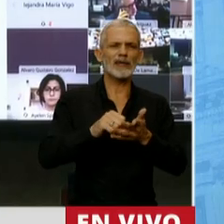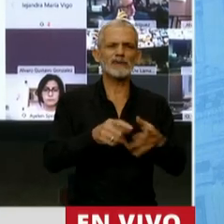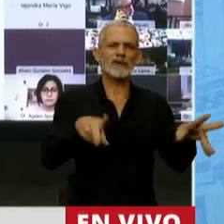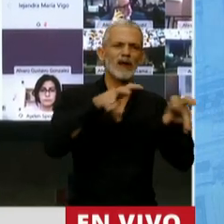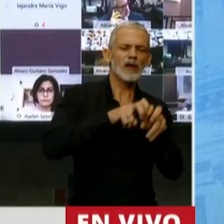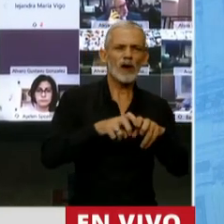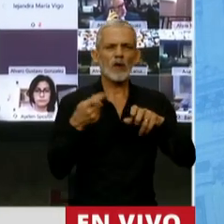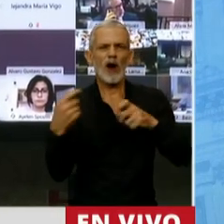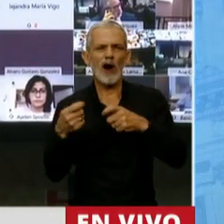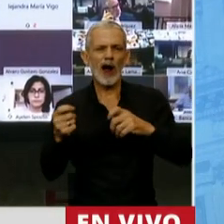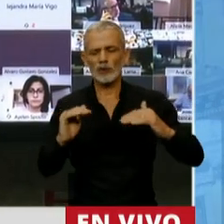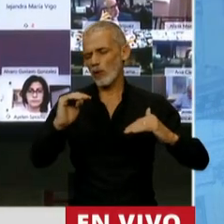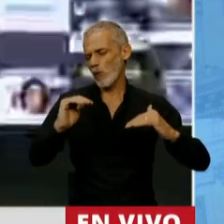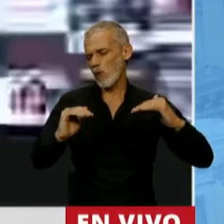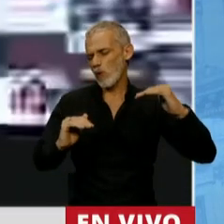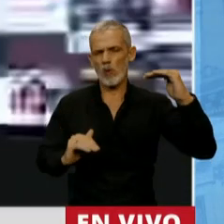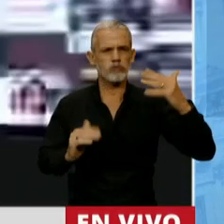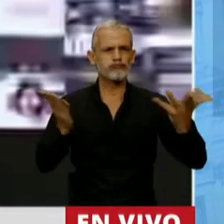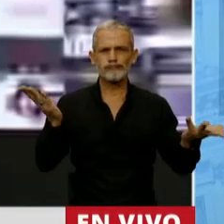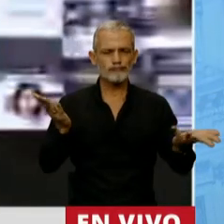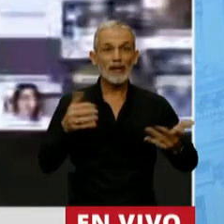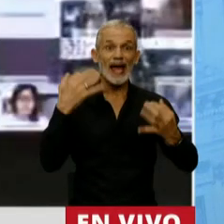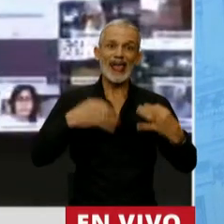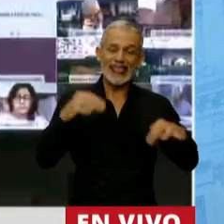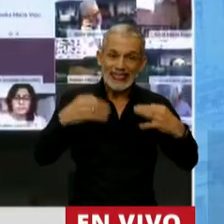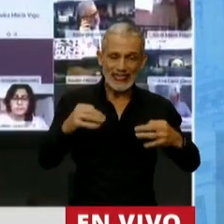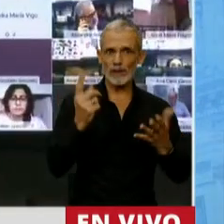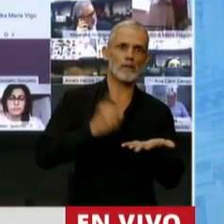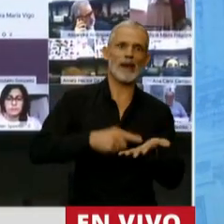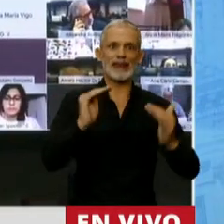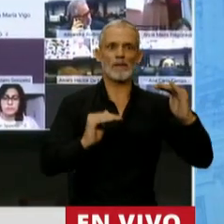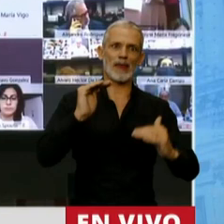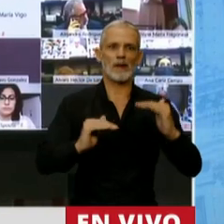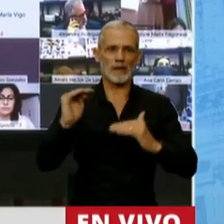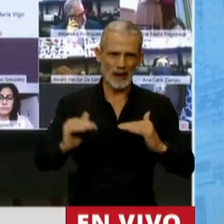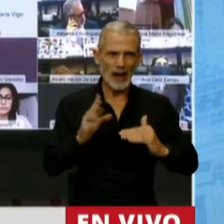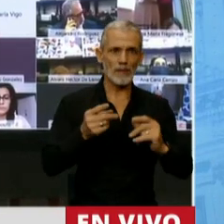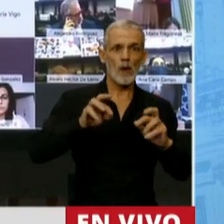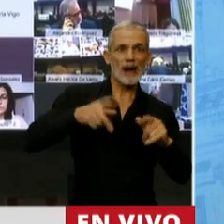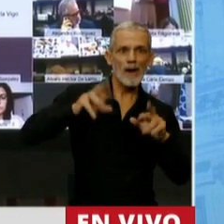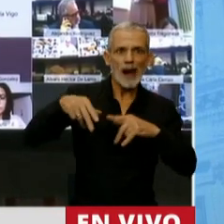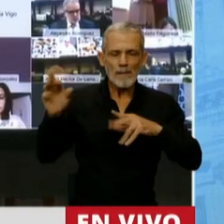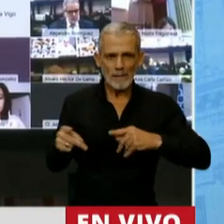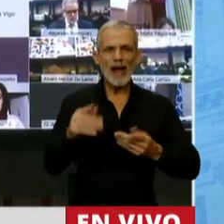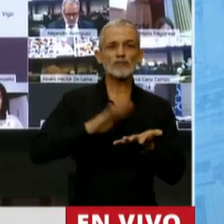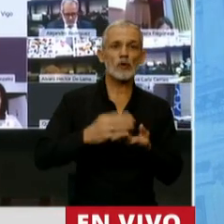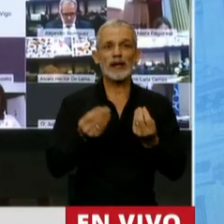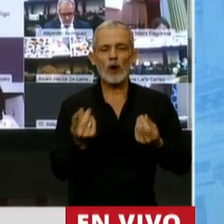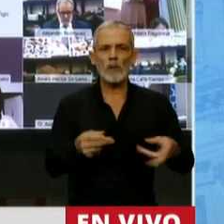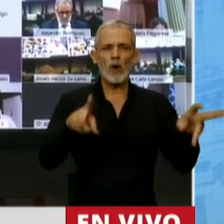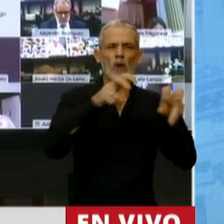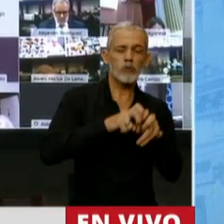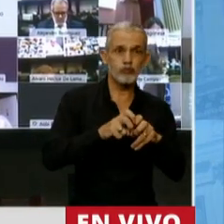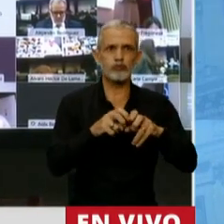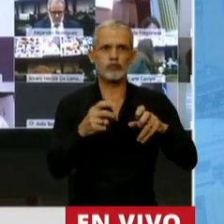fiscal altísimo y que tuvo que tomar una serie de medidas y aplicar una serie de políticas que tenían que ver con ese